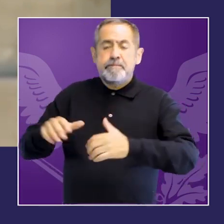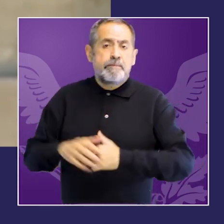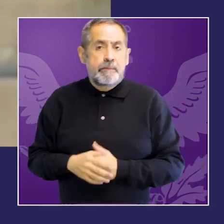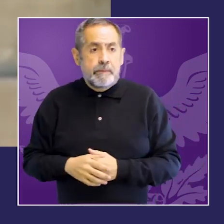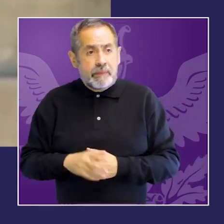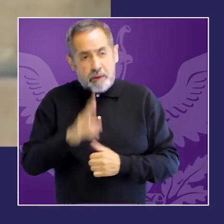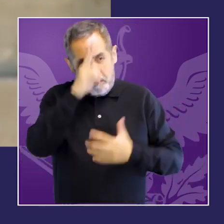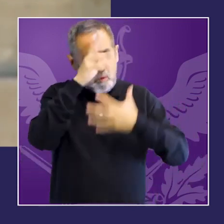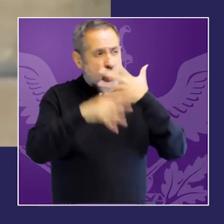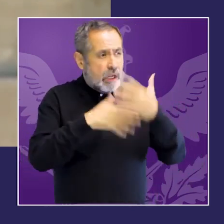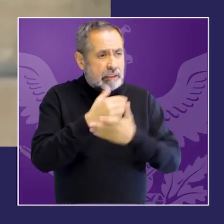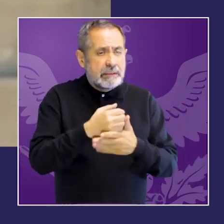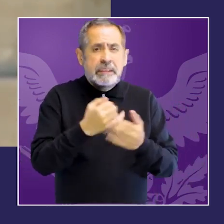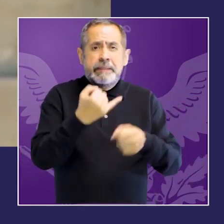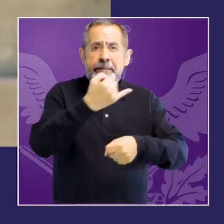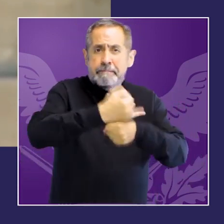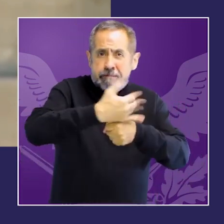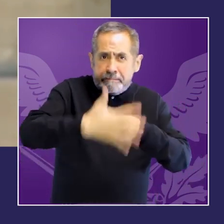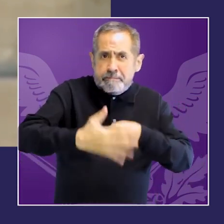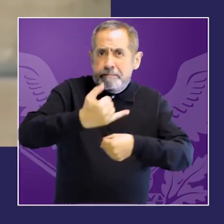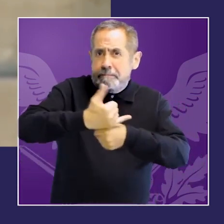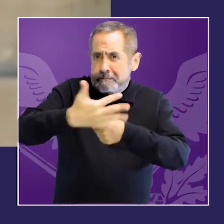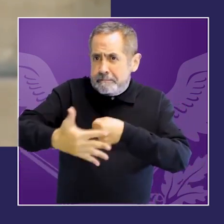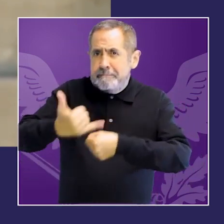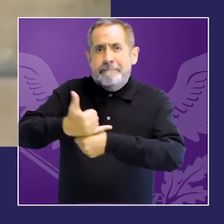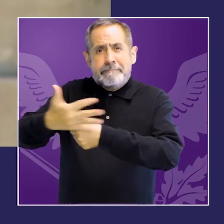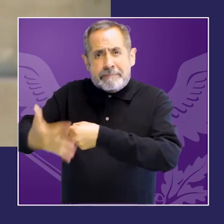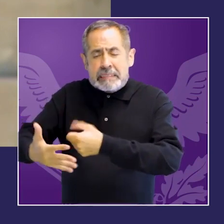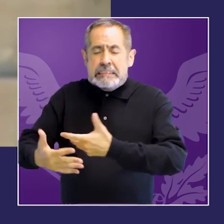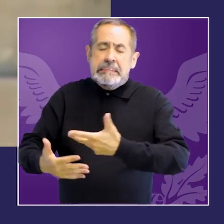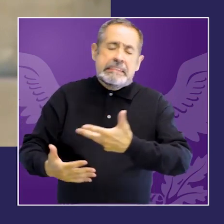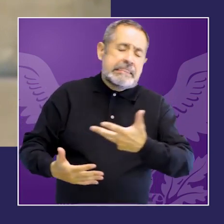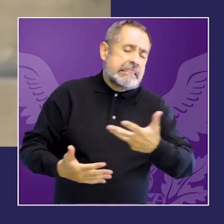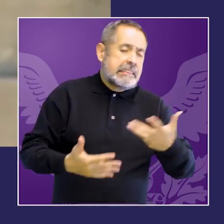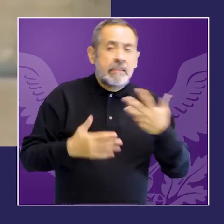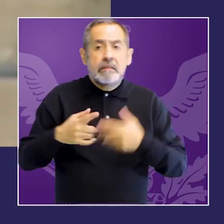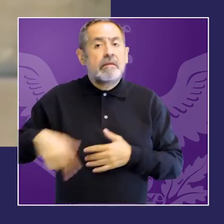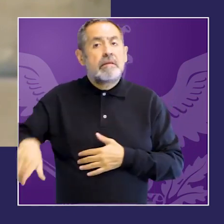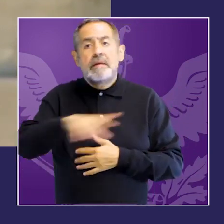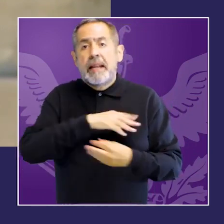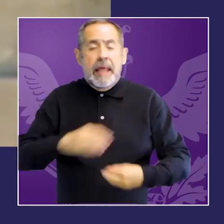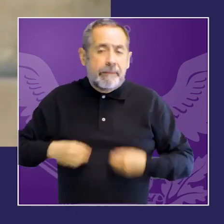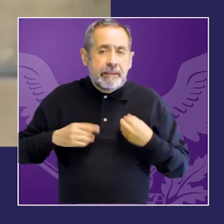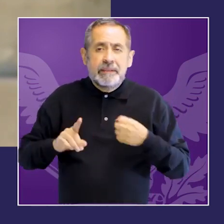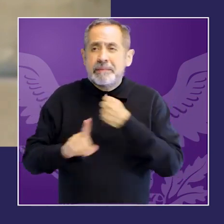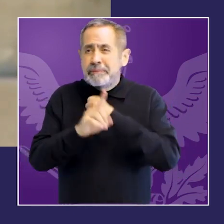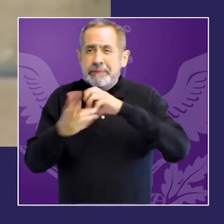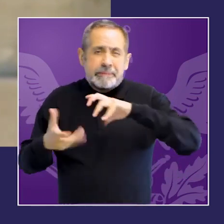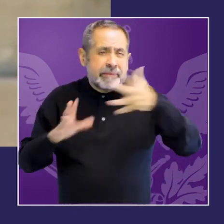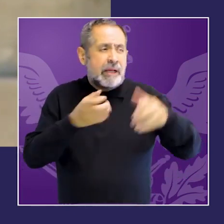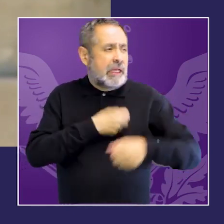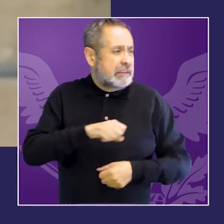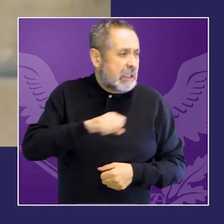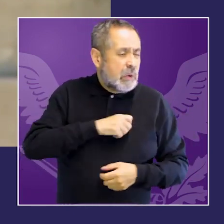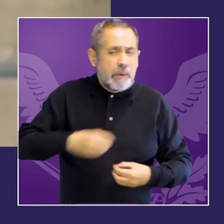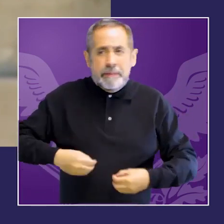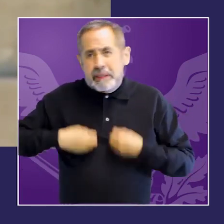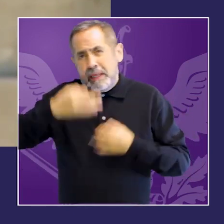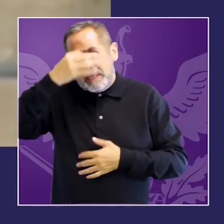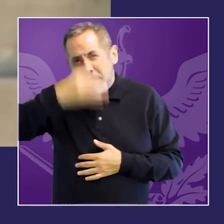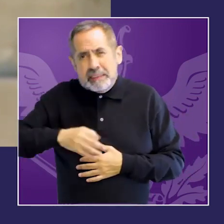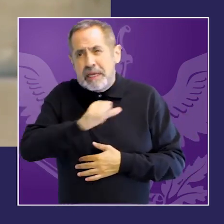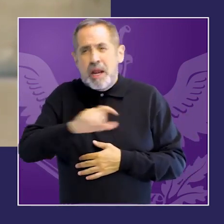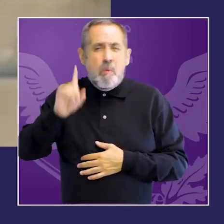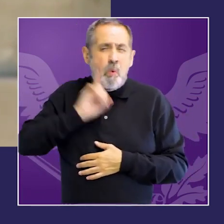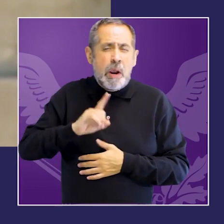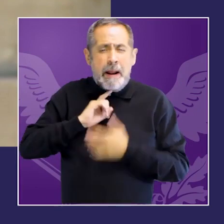no encuentran freno a las violencias a pesar de los avances significativos que se hicieron tanto en el derecho